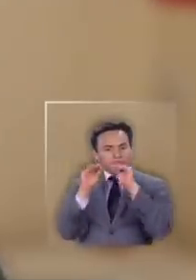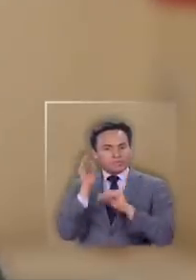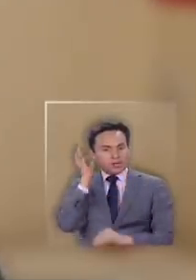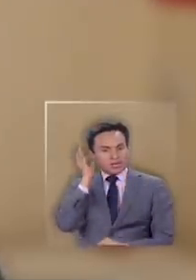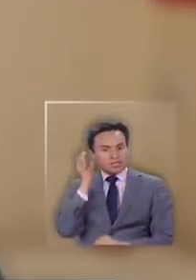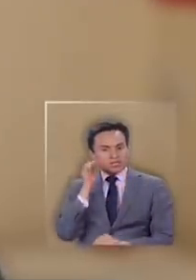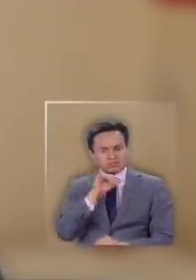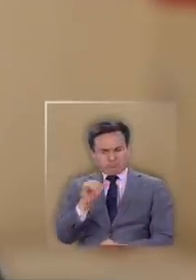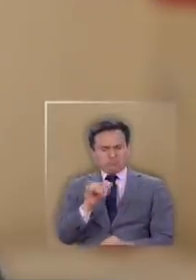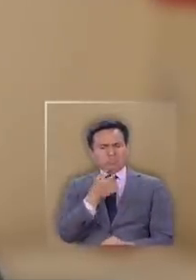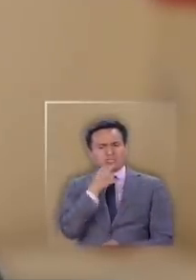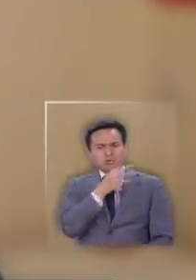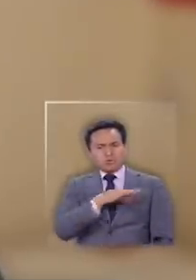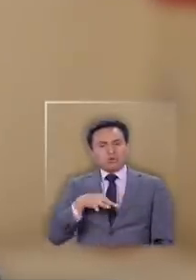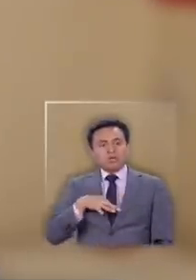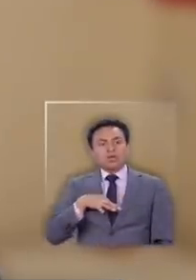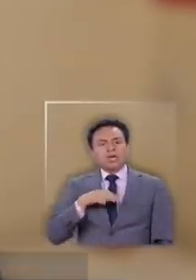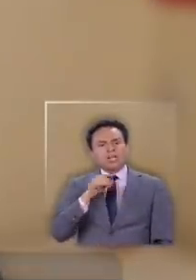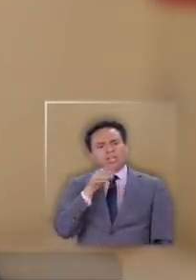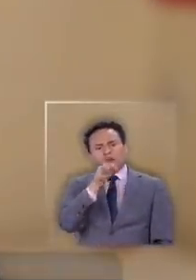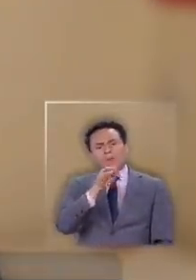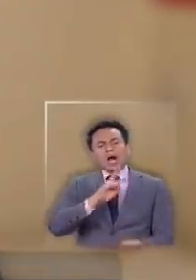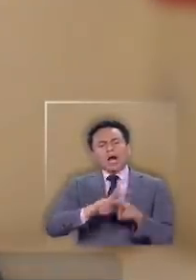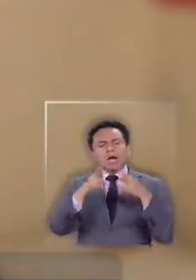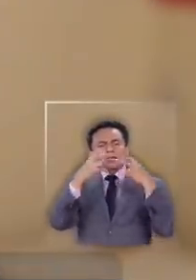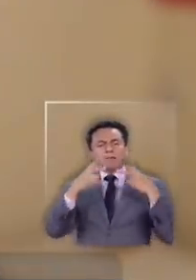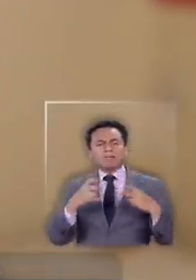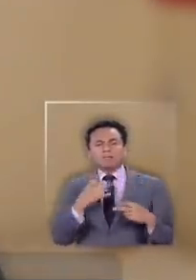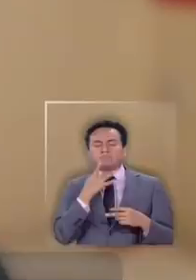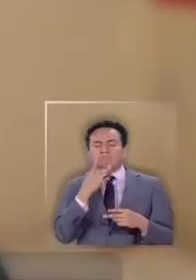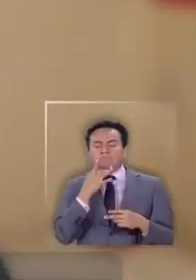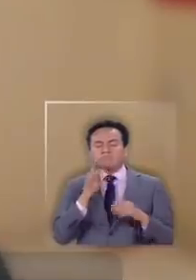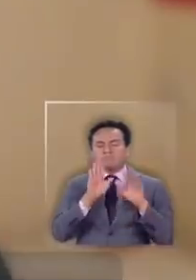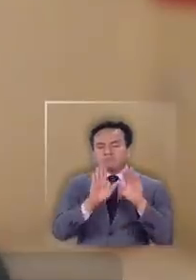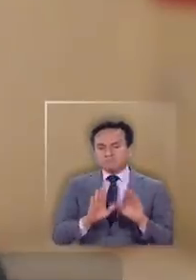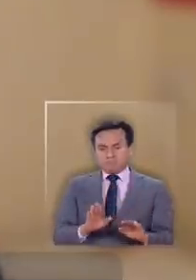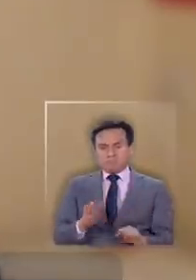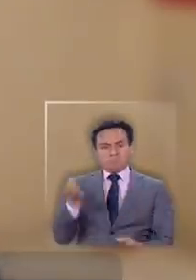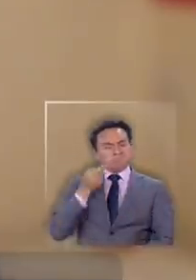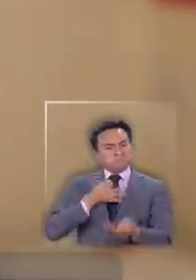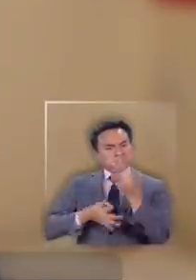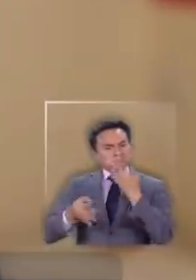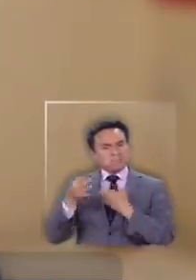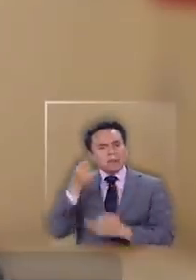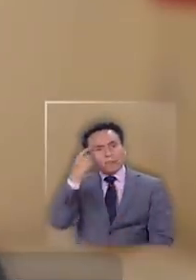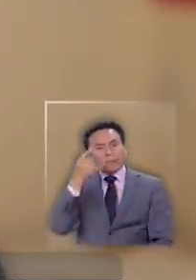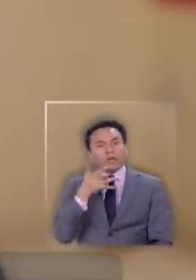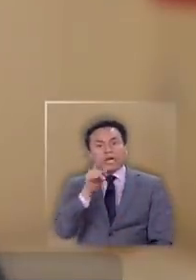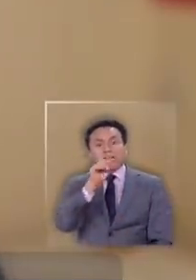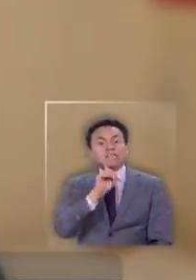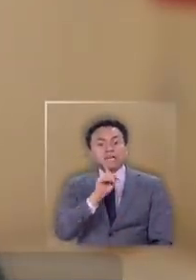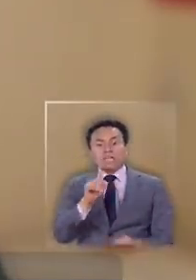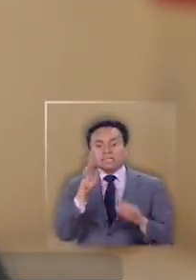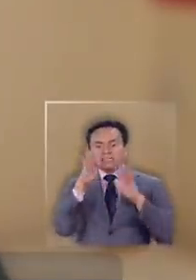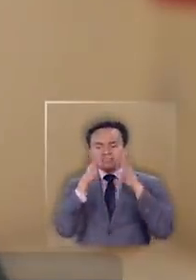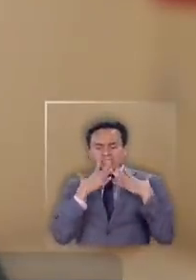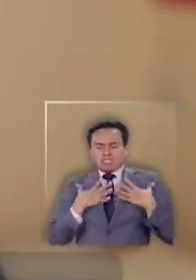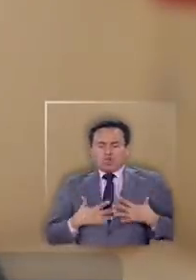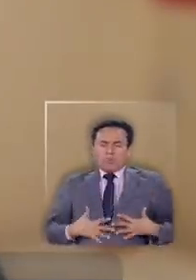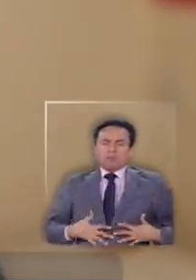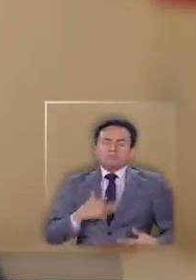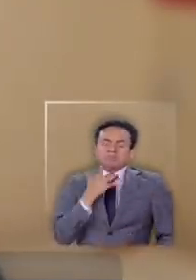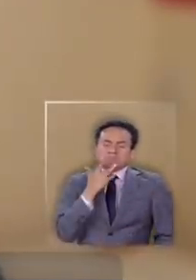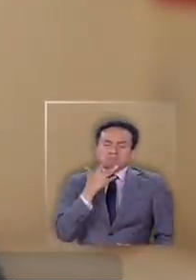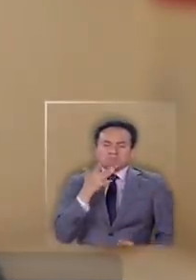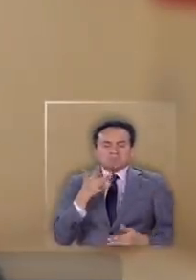Se dijo que entonces que iba solamente a hacerse unos exámenes rutinarios. Y siempre se dijo que era porque él tenía síntomas todavía